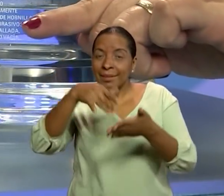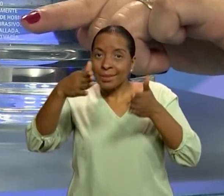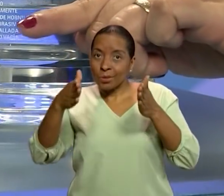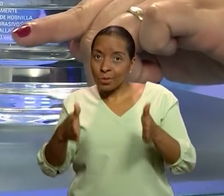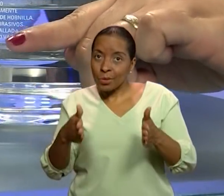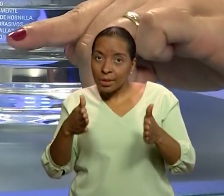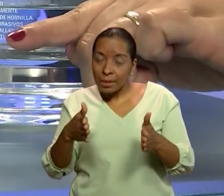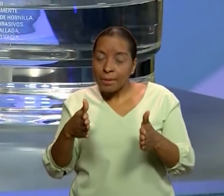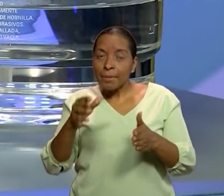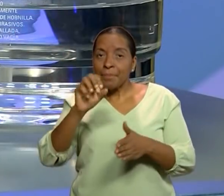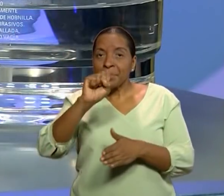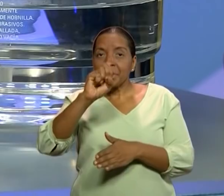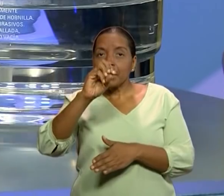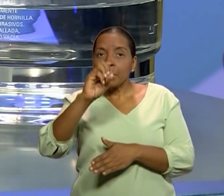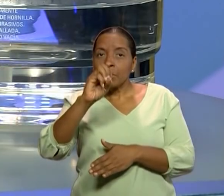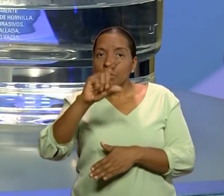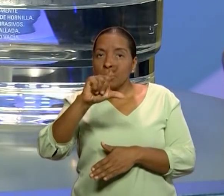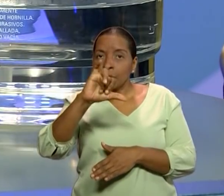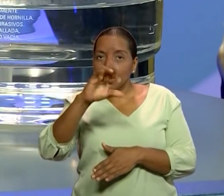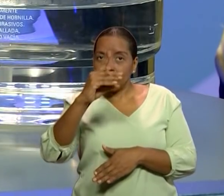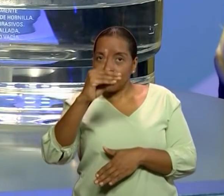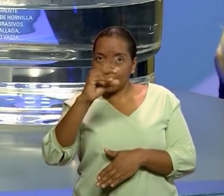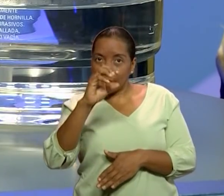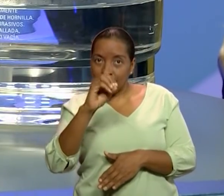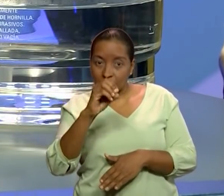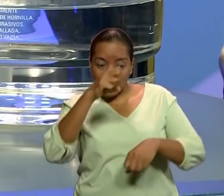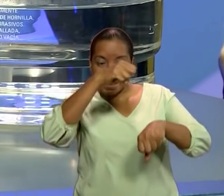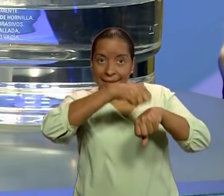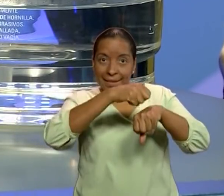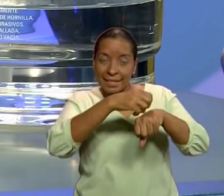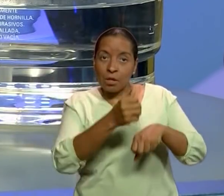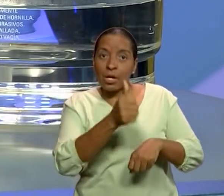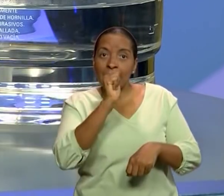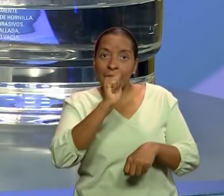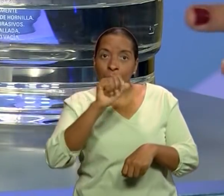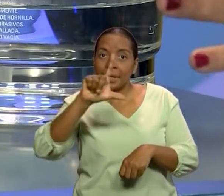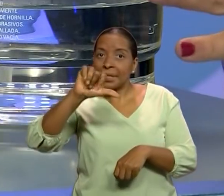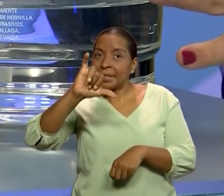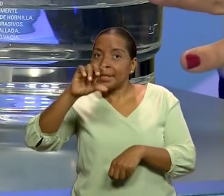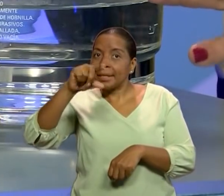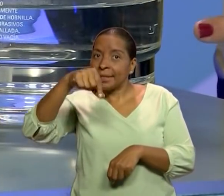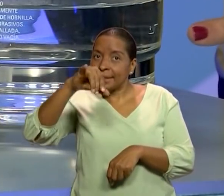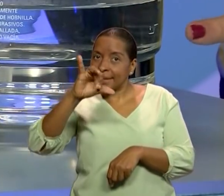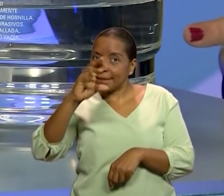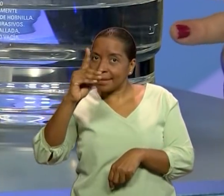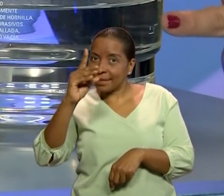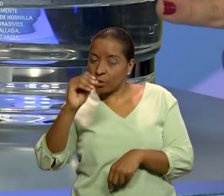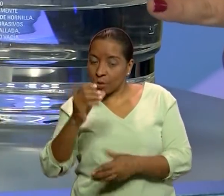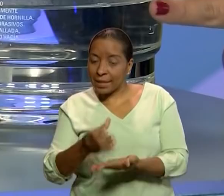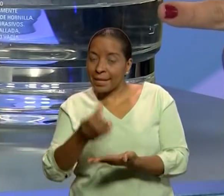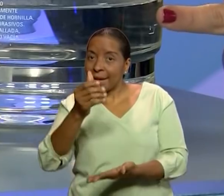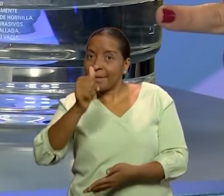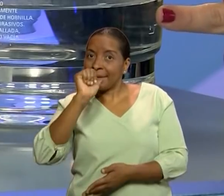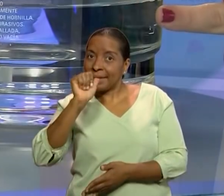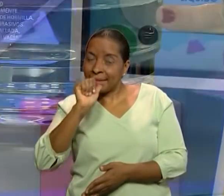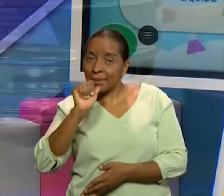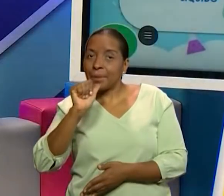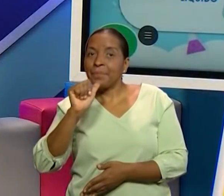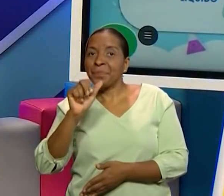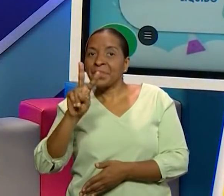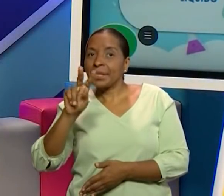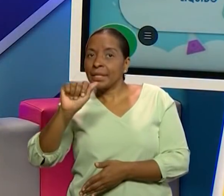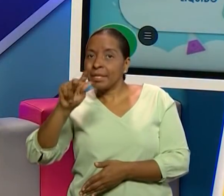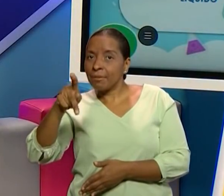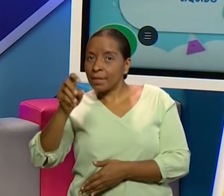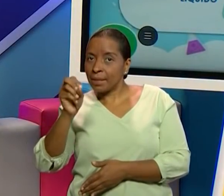Estado sólido, el hielo. Estado líquido, agua. Y estado gaseoso, el vapor de agua.